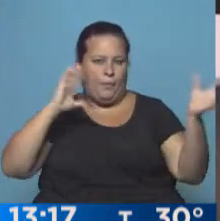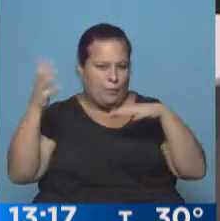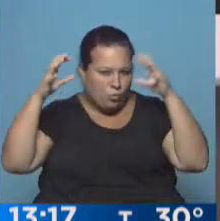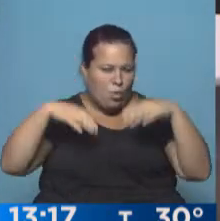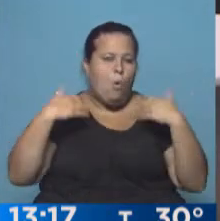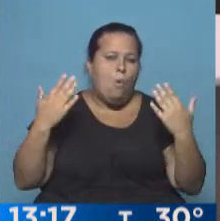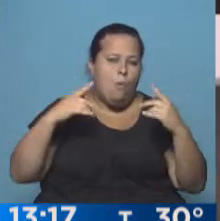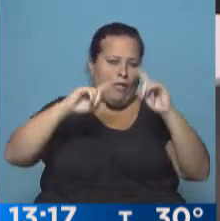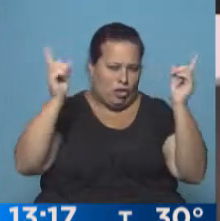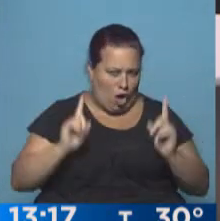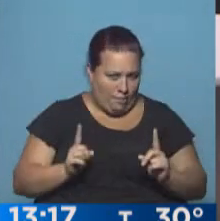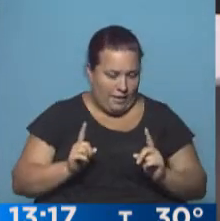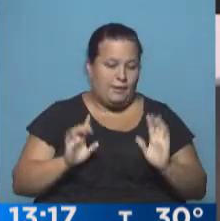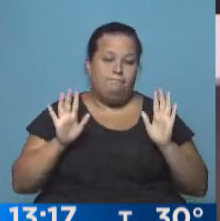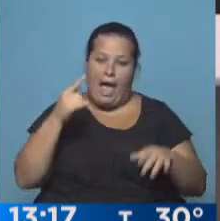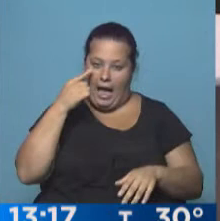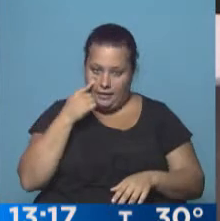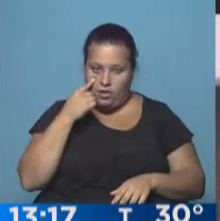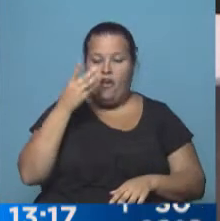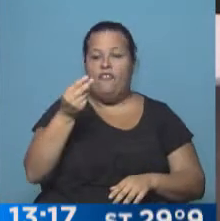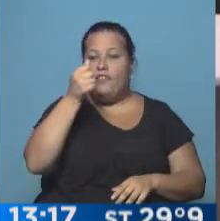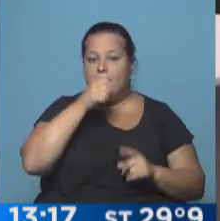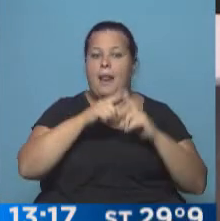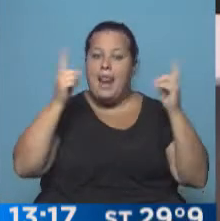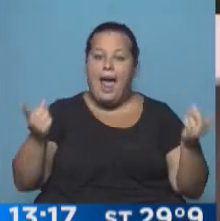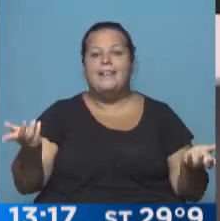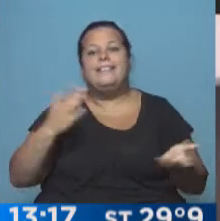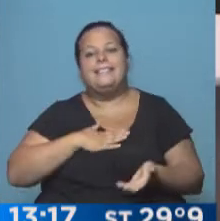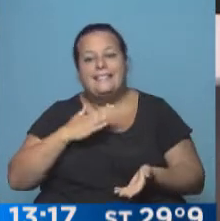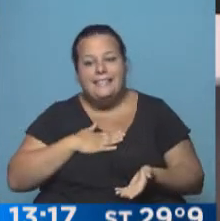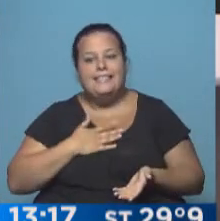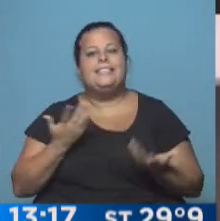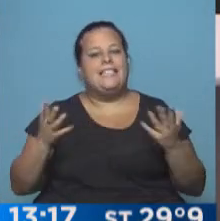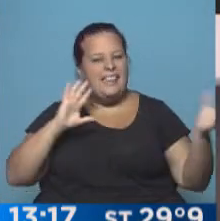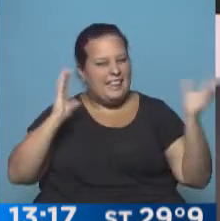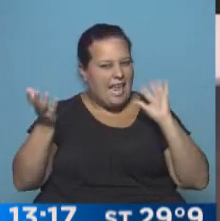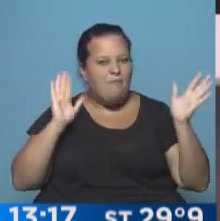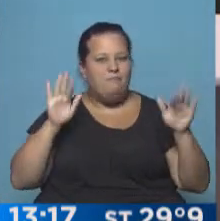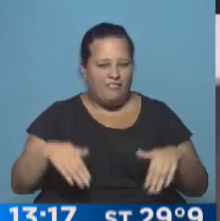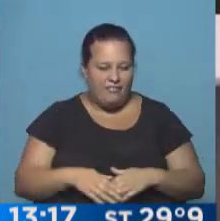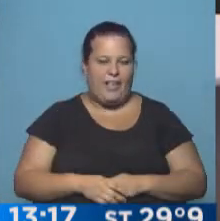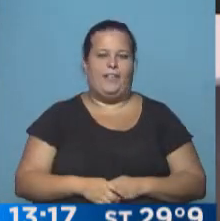Podemos tener algunas tormentas. Así que atención, el fin de semana largo lamentablemente viene con tiempo inestable.